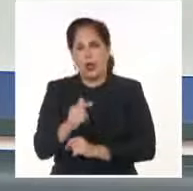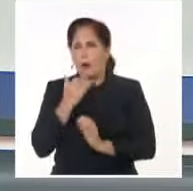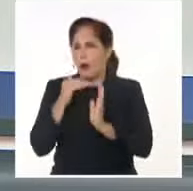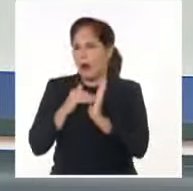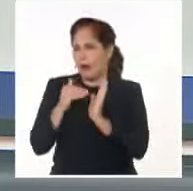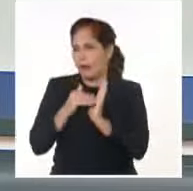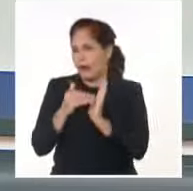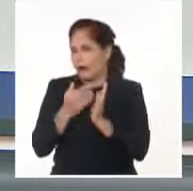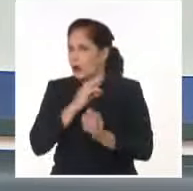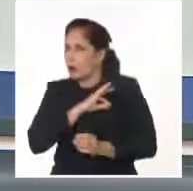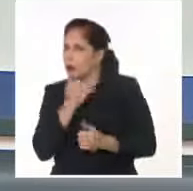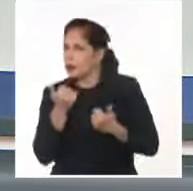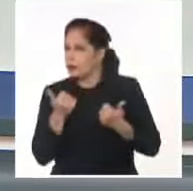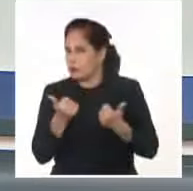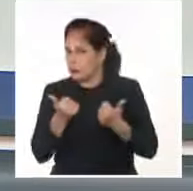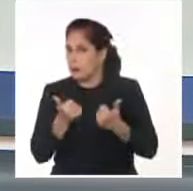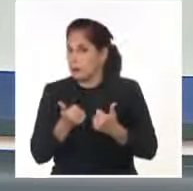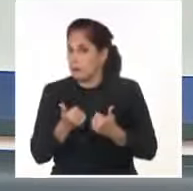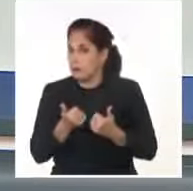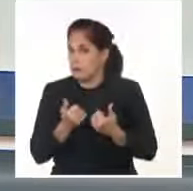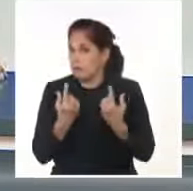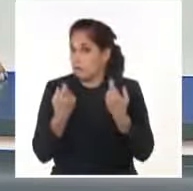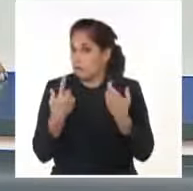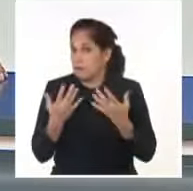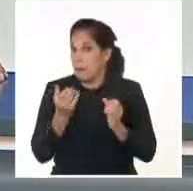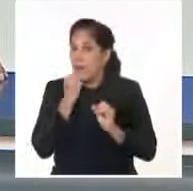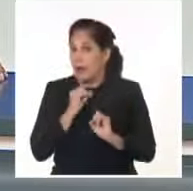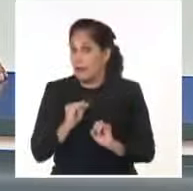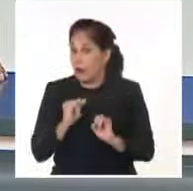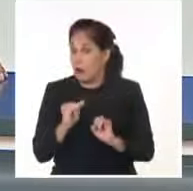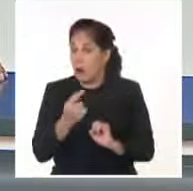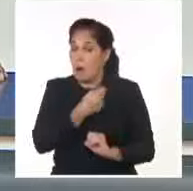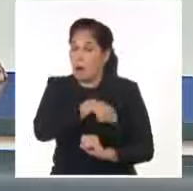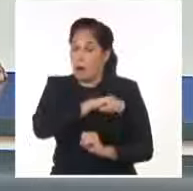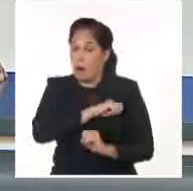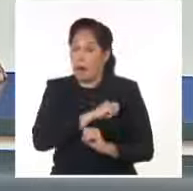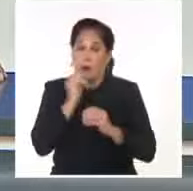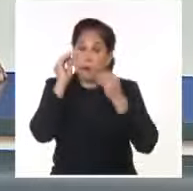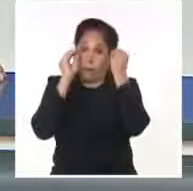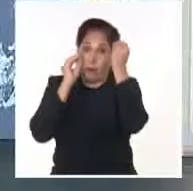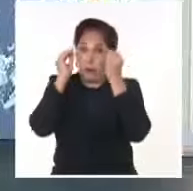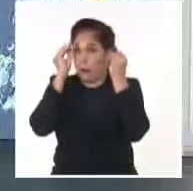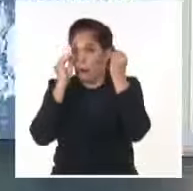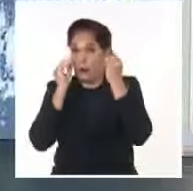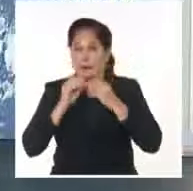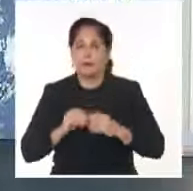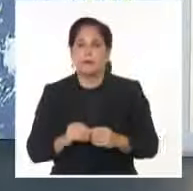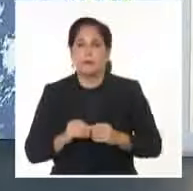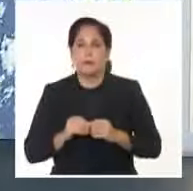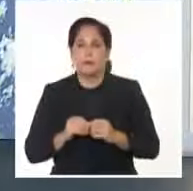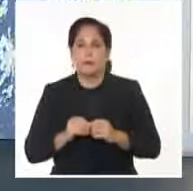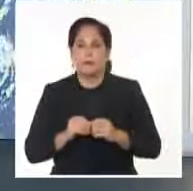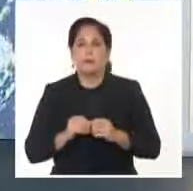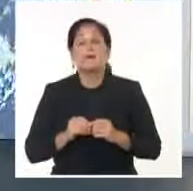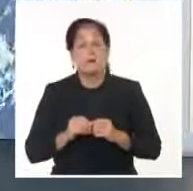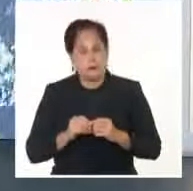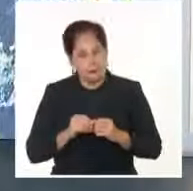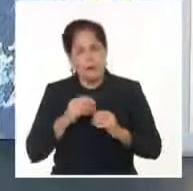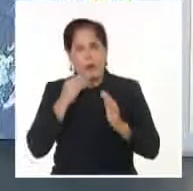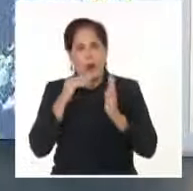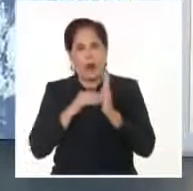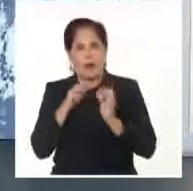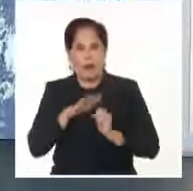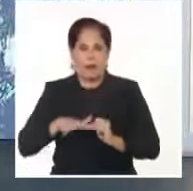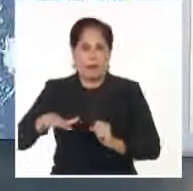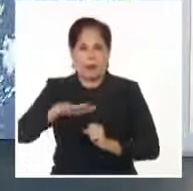para ti Elier, cuéntanos más, hay mucha necesidad de información por parte de la población cubana, adelante por favor. Sí, muy buenas tardes,